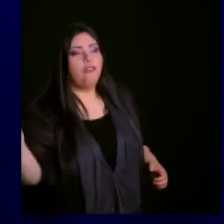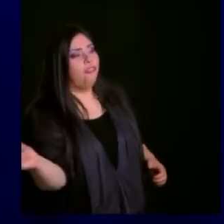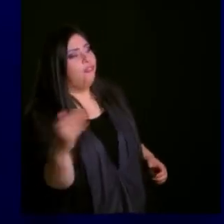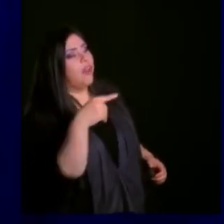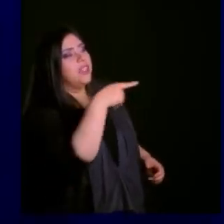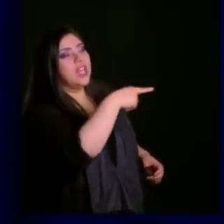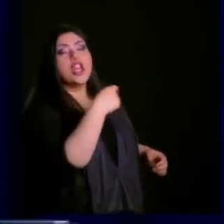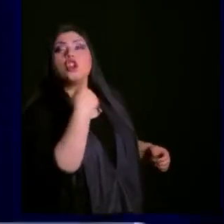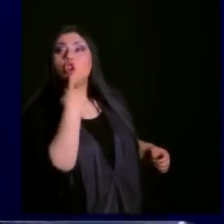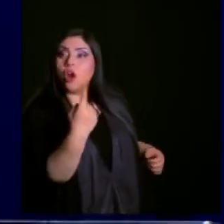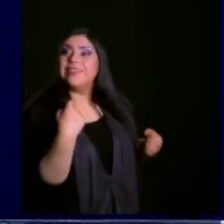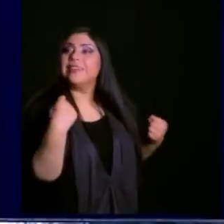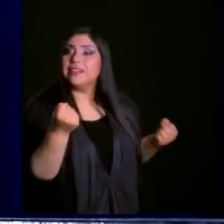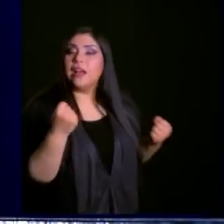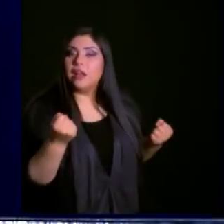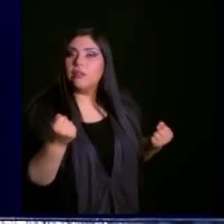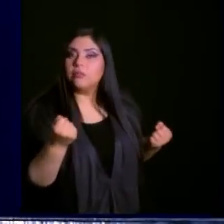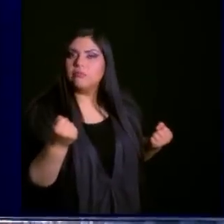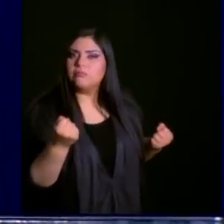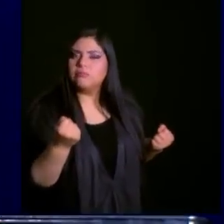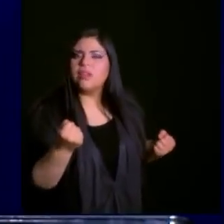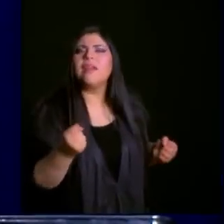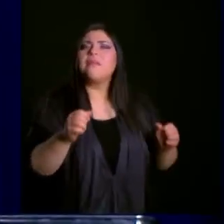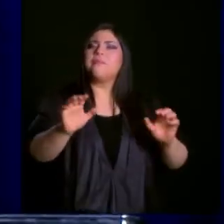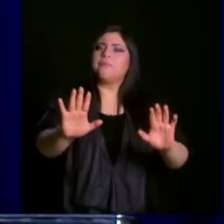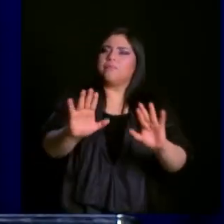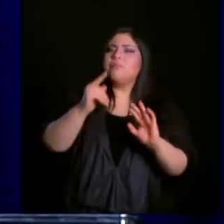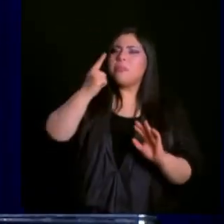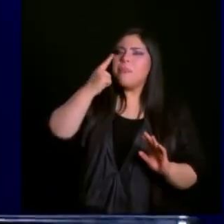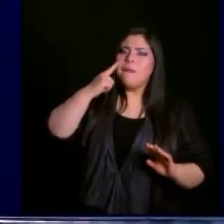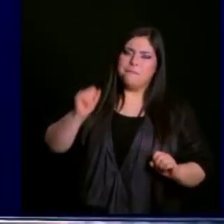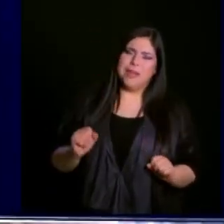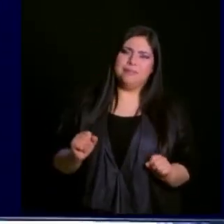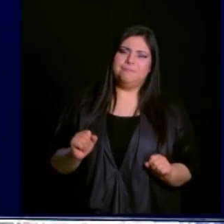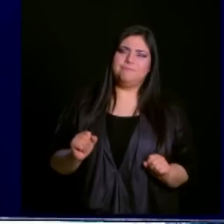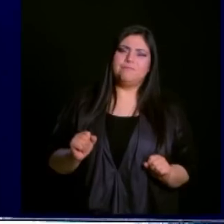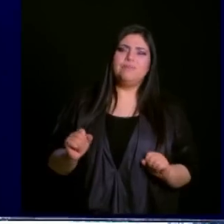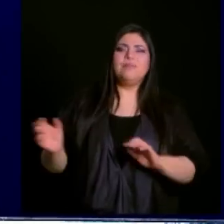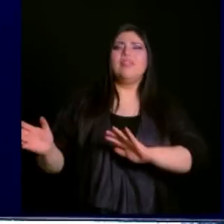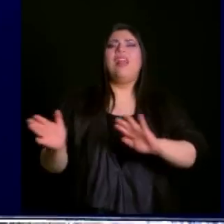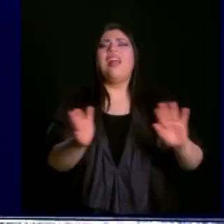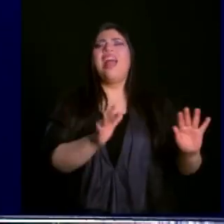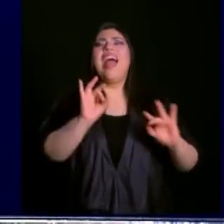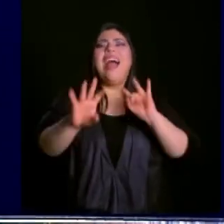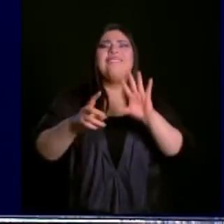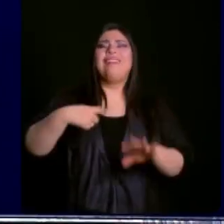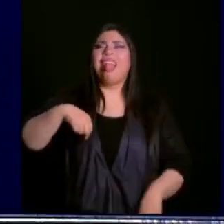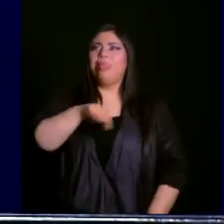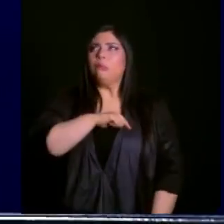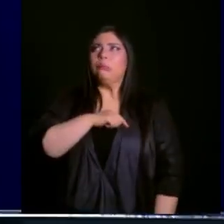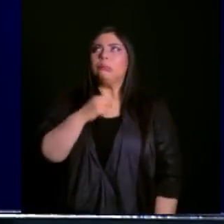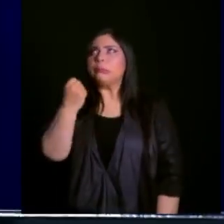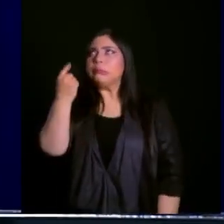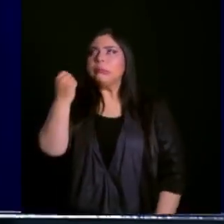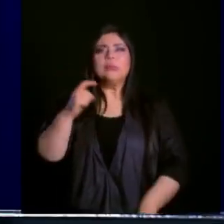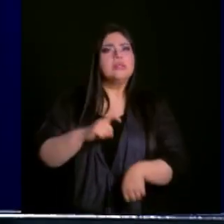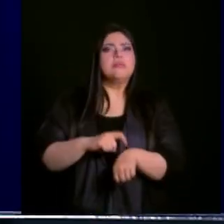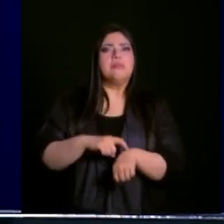Muchas veces nosotros no logramos discernir nuestro tiempo para hacer algo